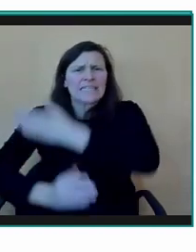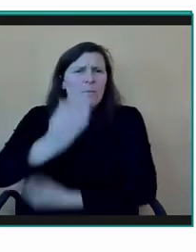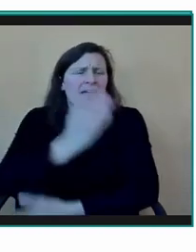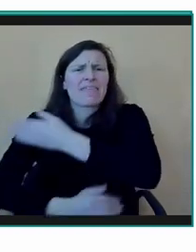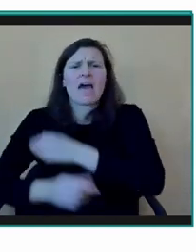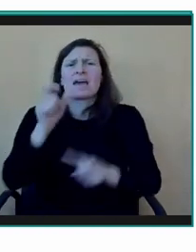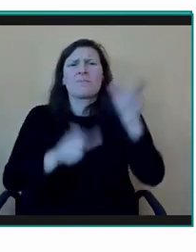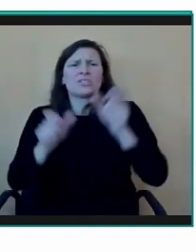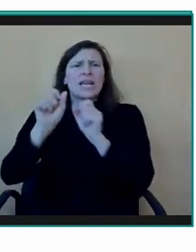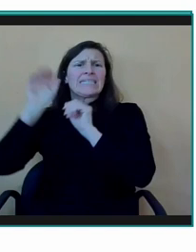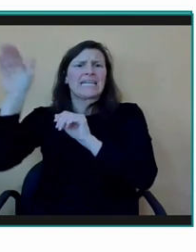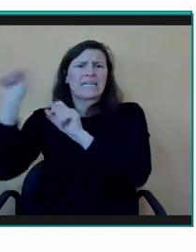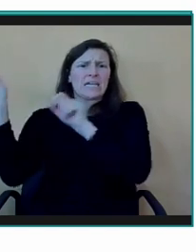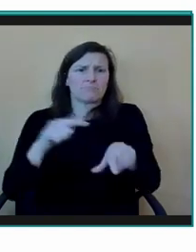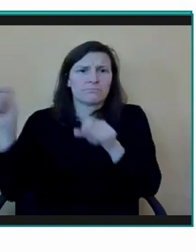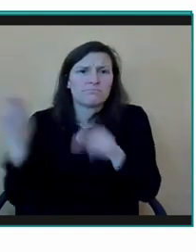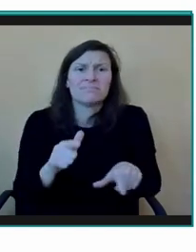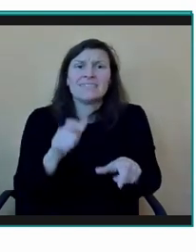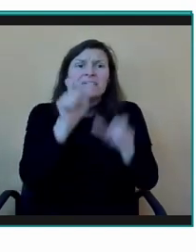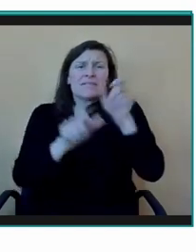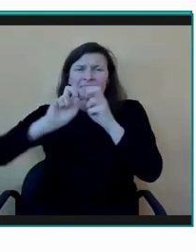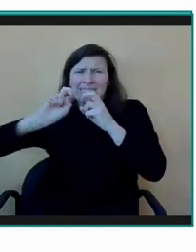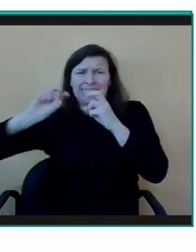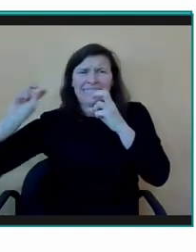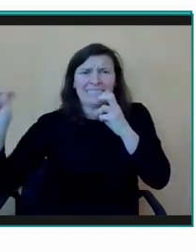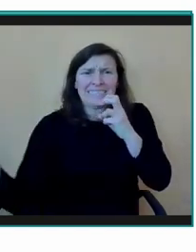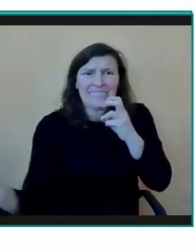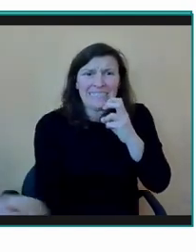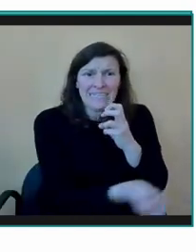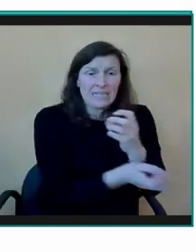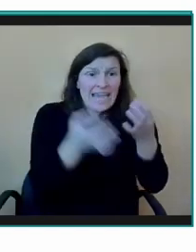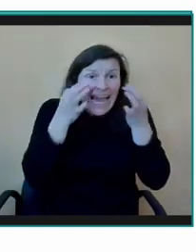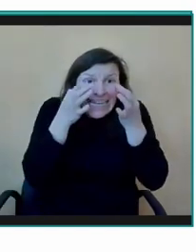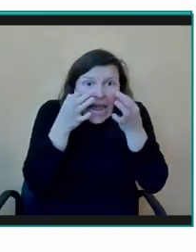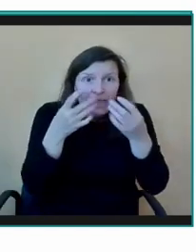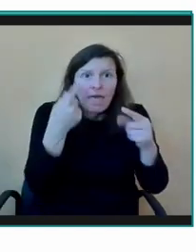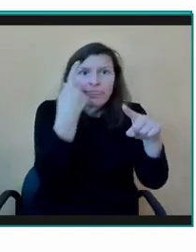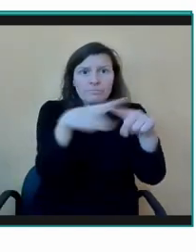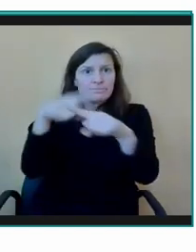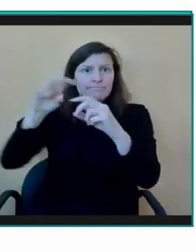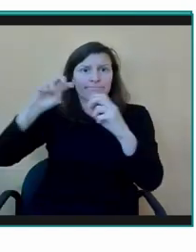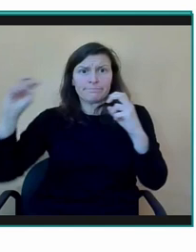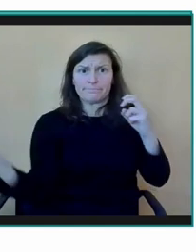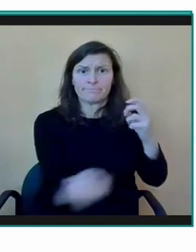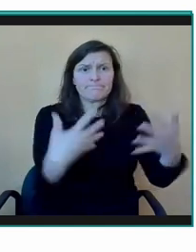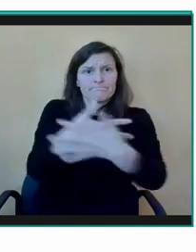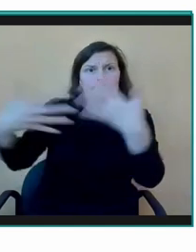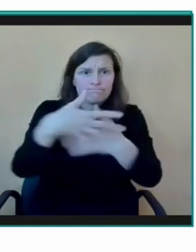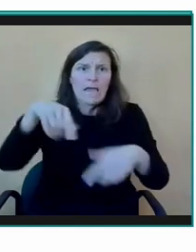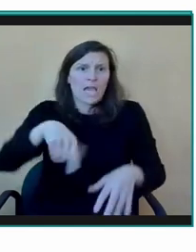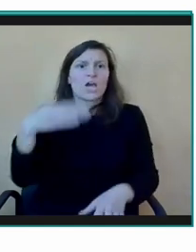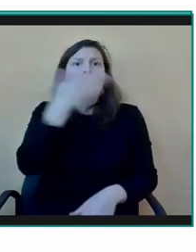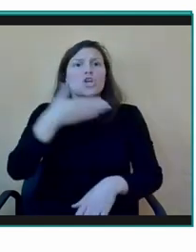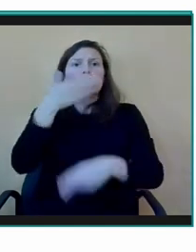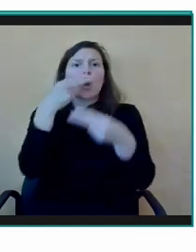lesbianas, trans todo este tipo de realidades conviven también en el Colegio Público del Sol pues todas